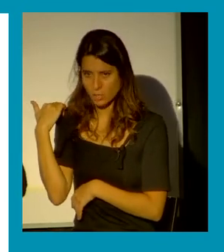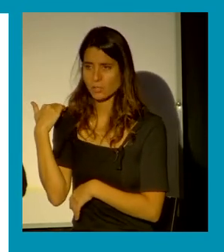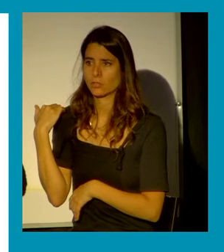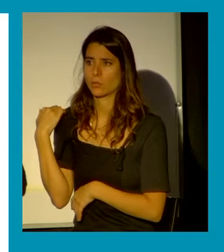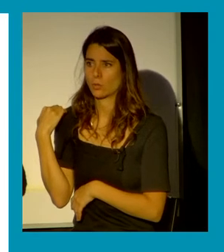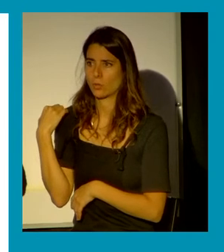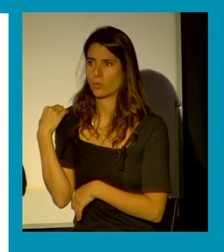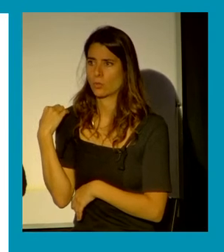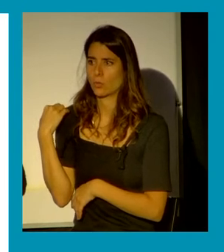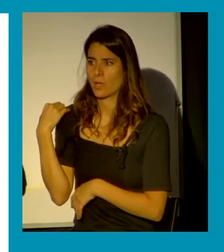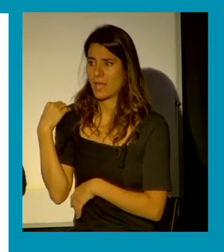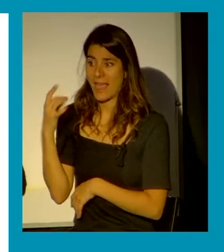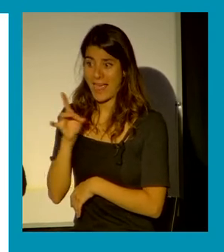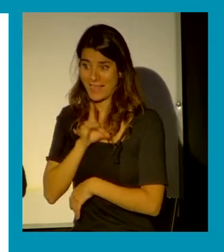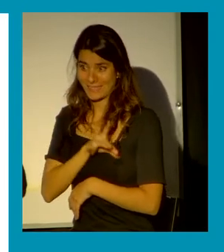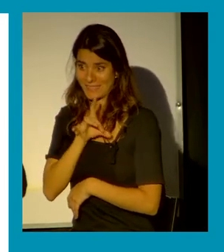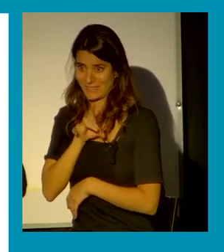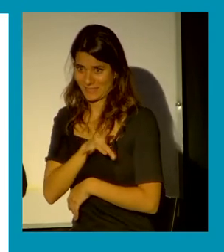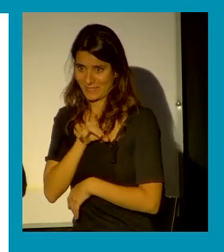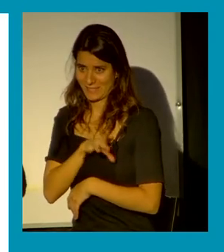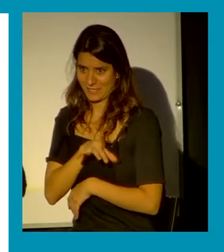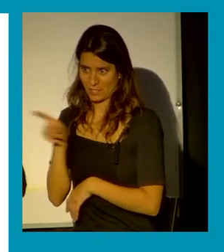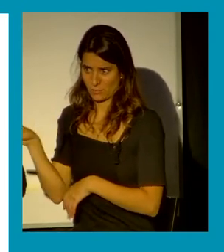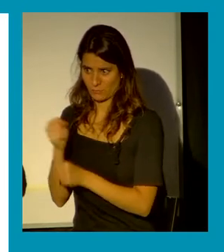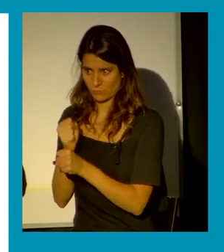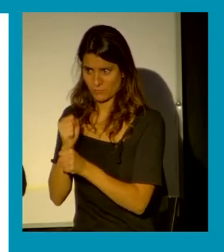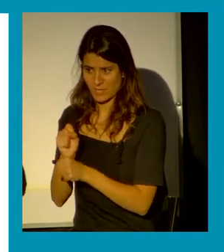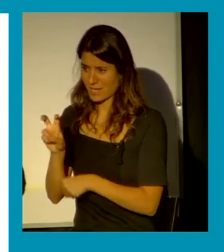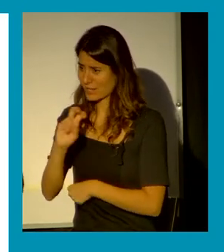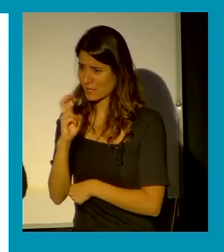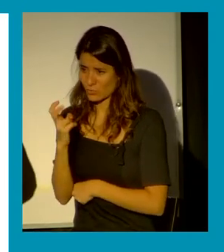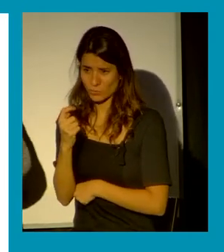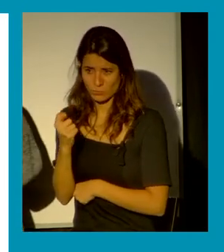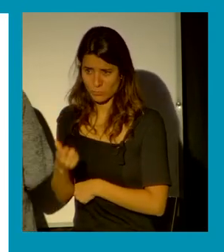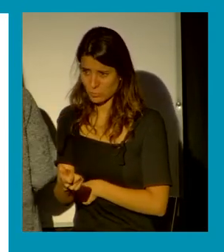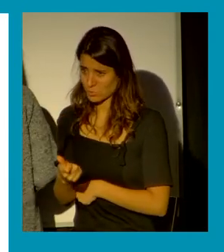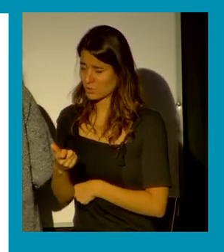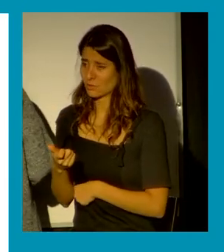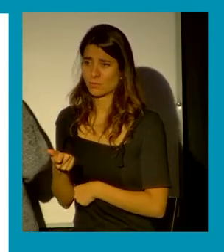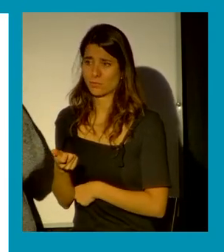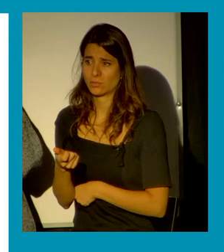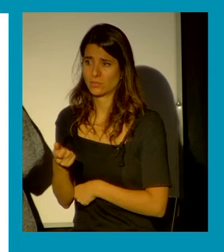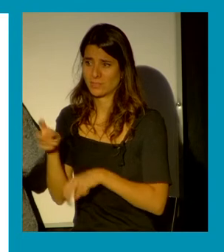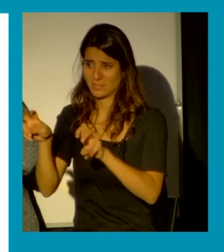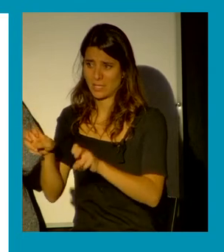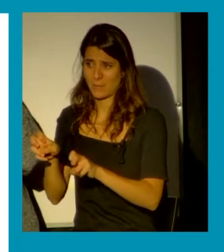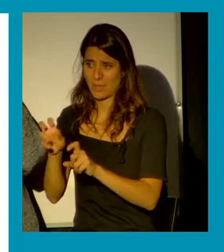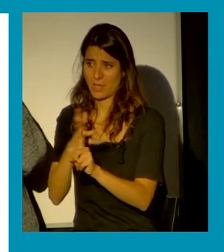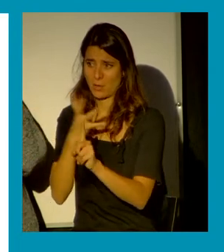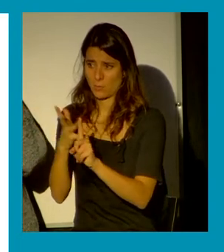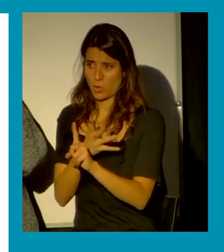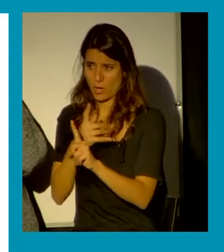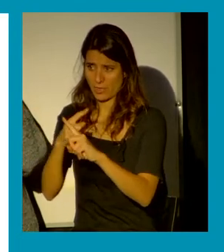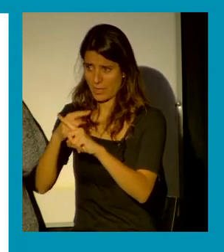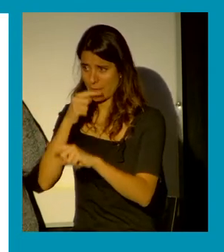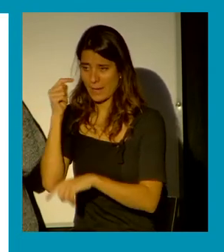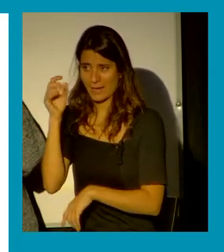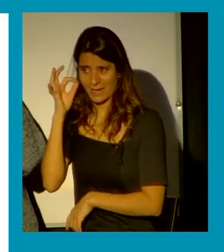una legislación en Chile con muy pocos recursos y políticas públicas en violencia de género pero sí con una ley que